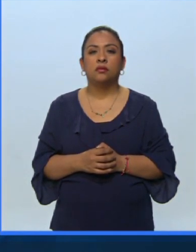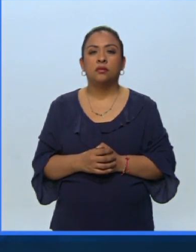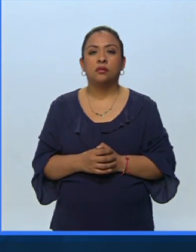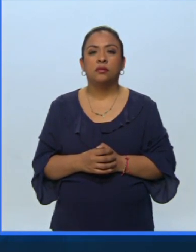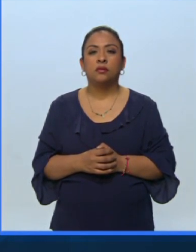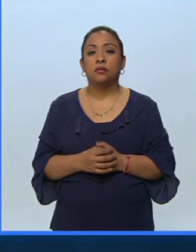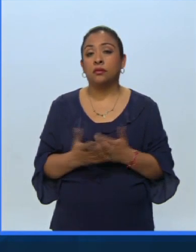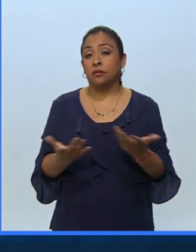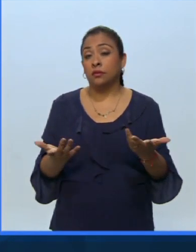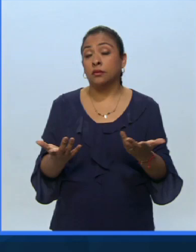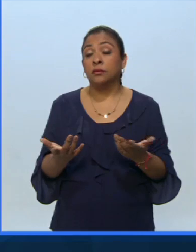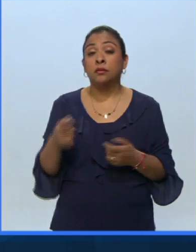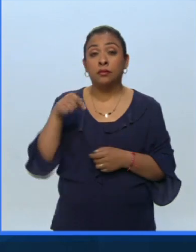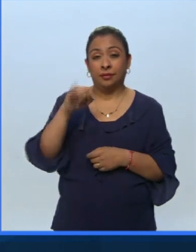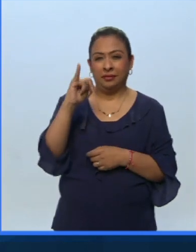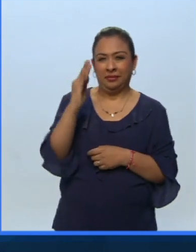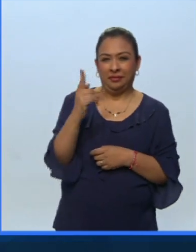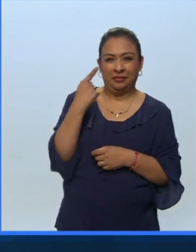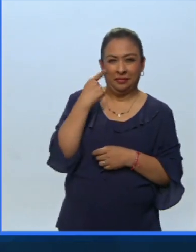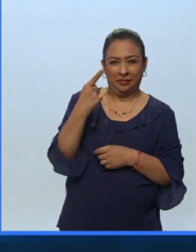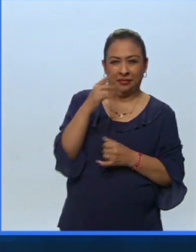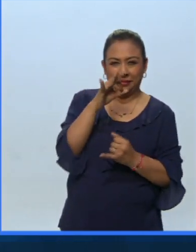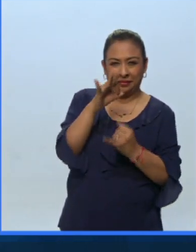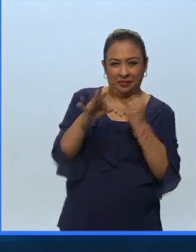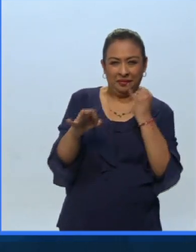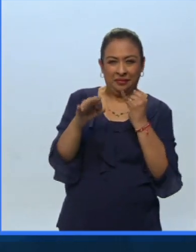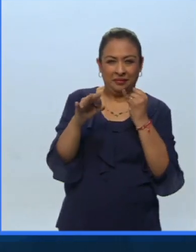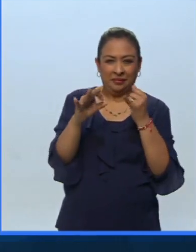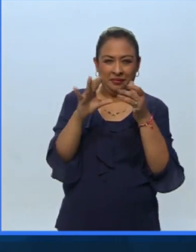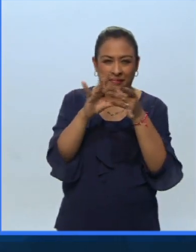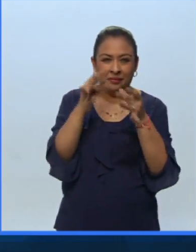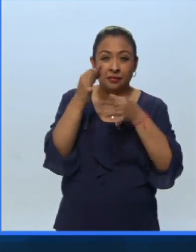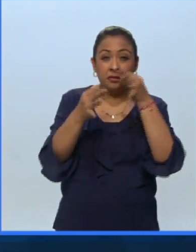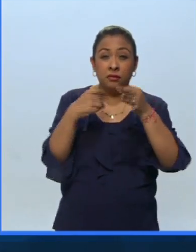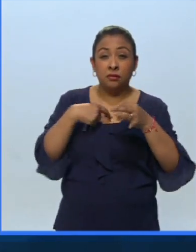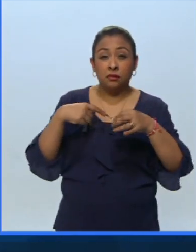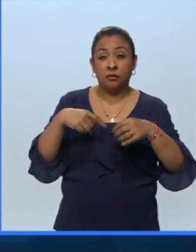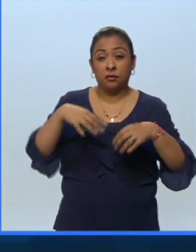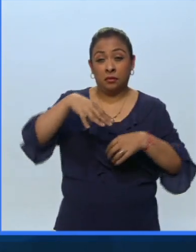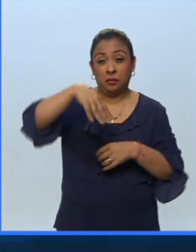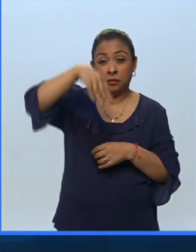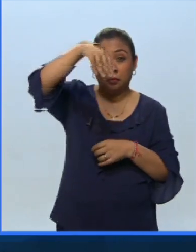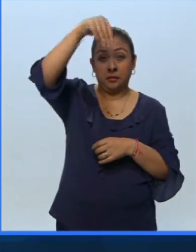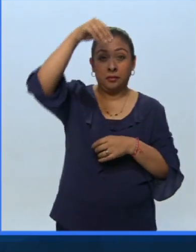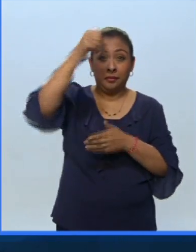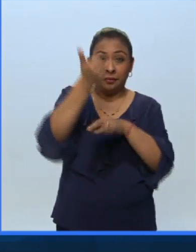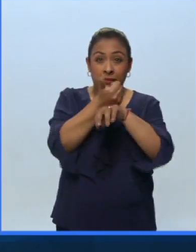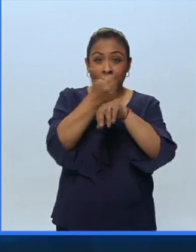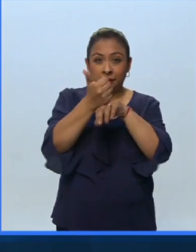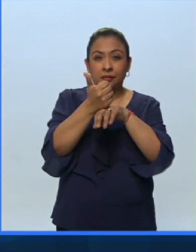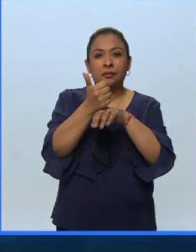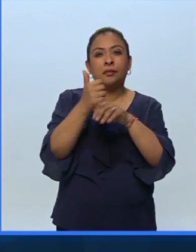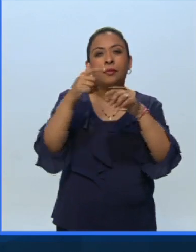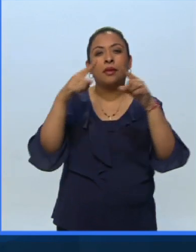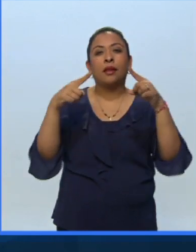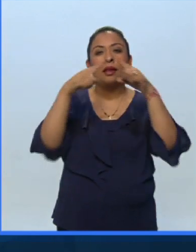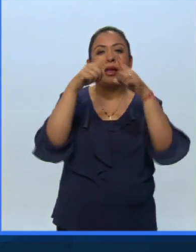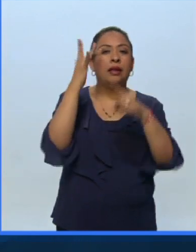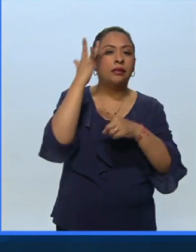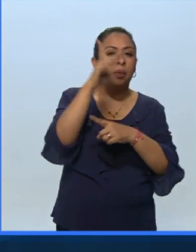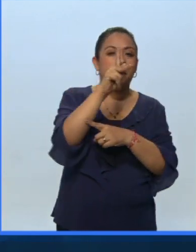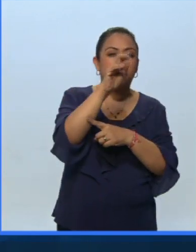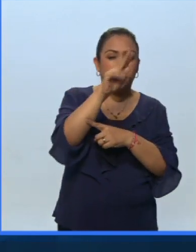y es que esta imagen que veían al final de esta nota una torre alta amarilla es la catedral de San Pedro y San Pablo ahí